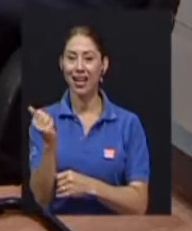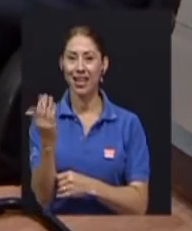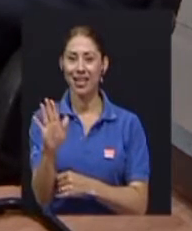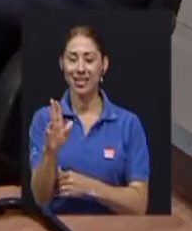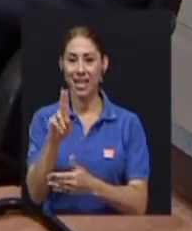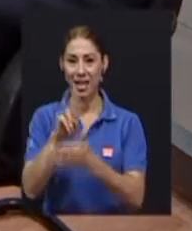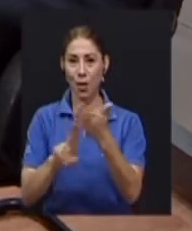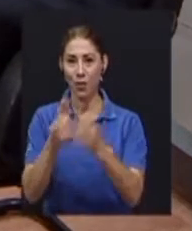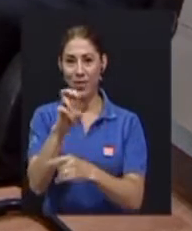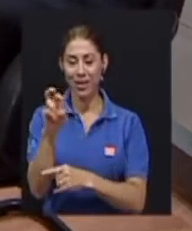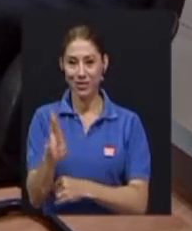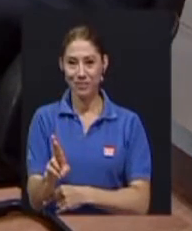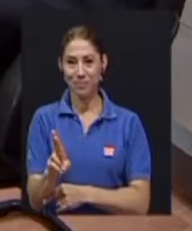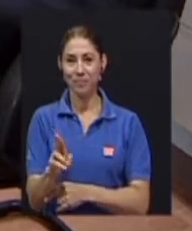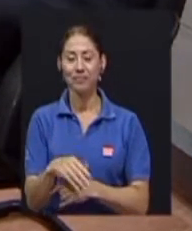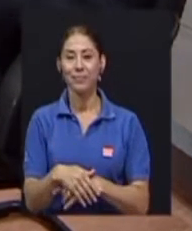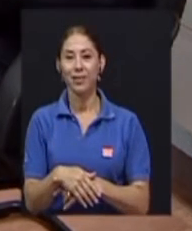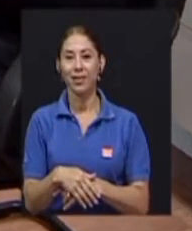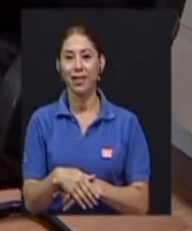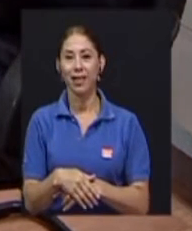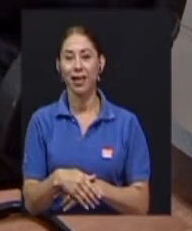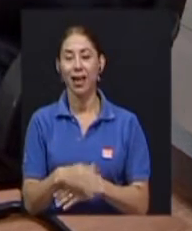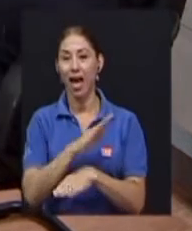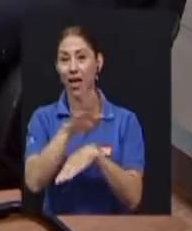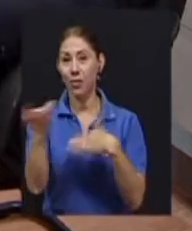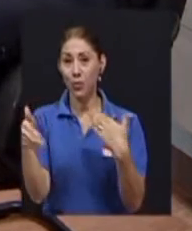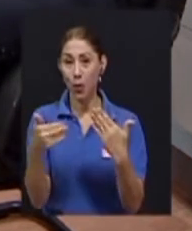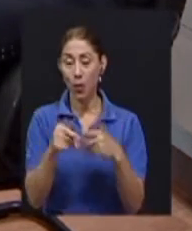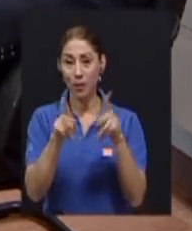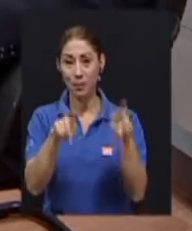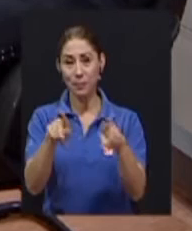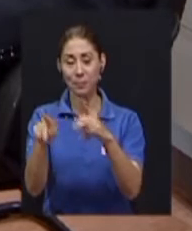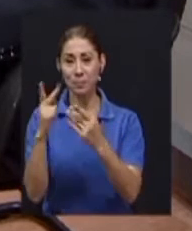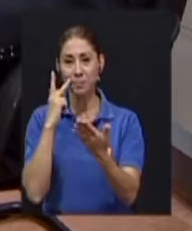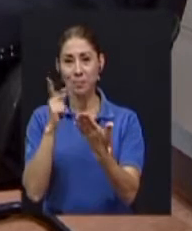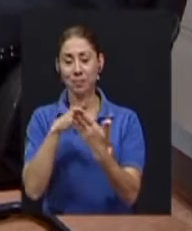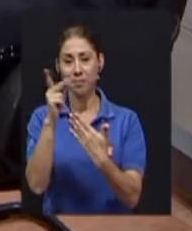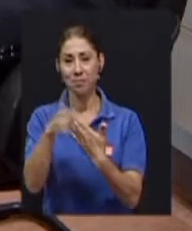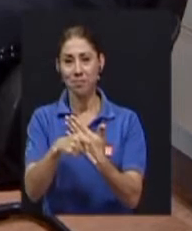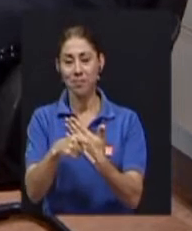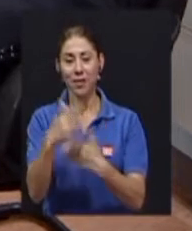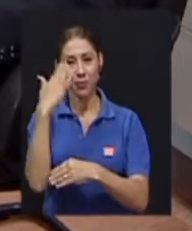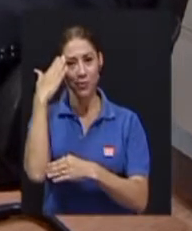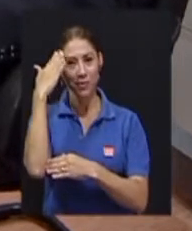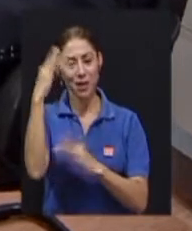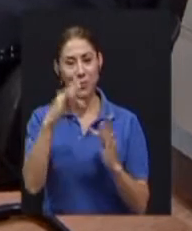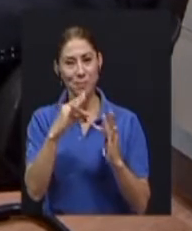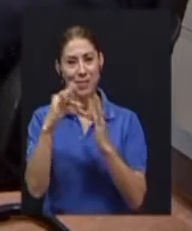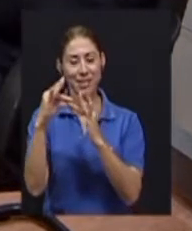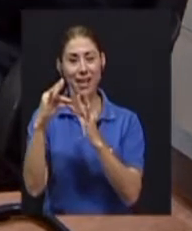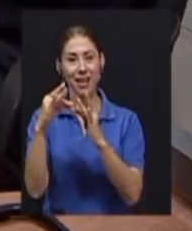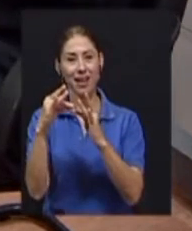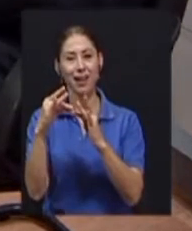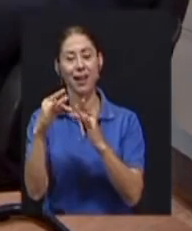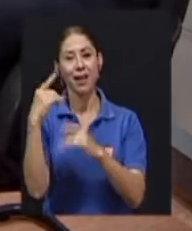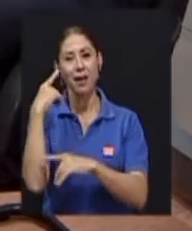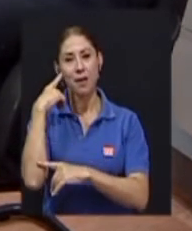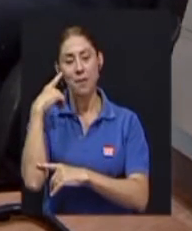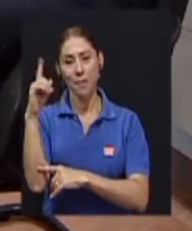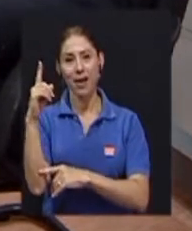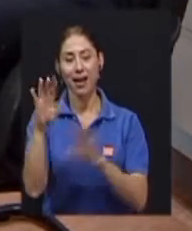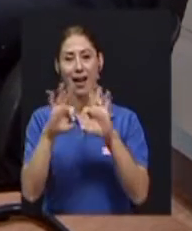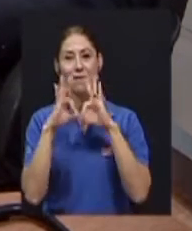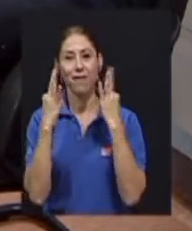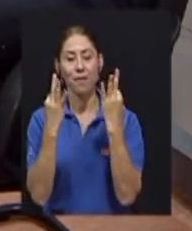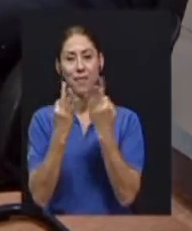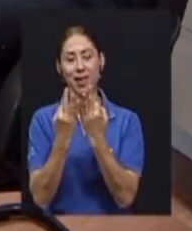de la Universidad, a todos los televidentes y un saludo especial también para la